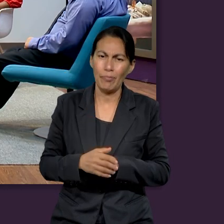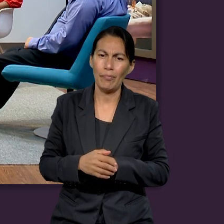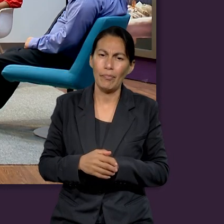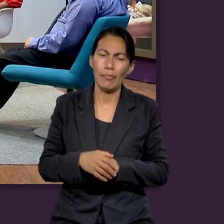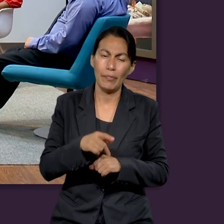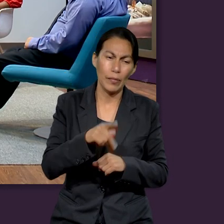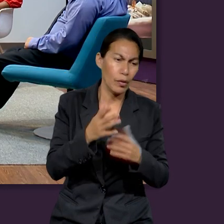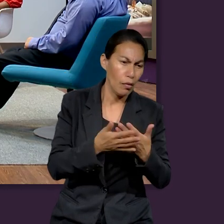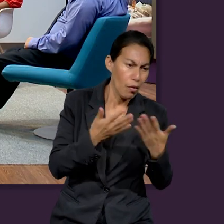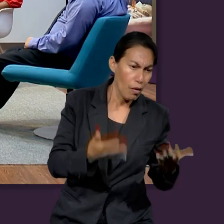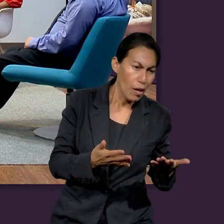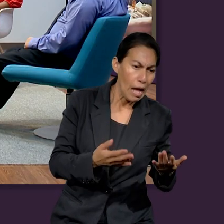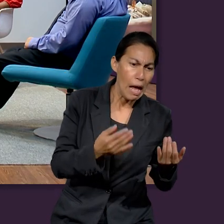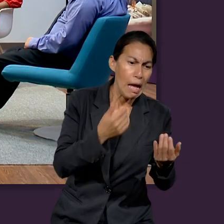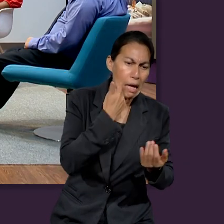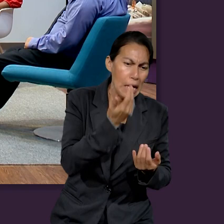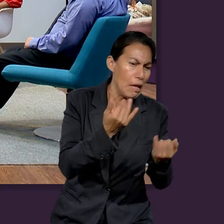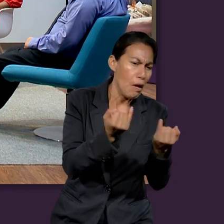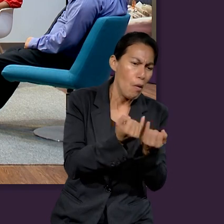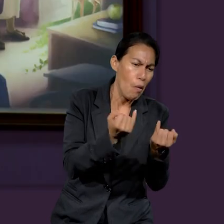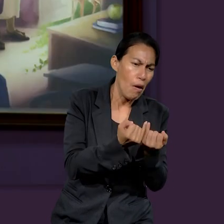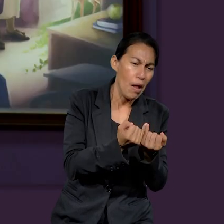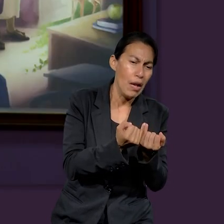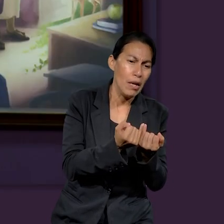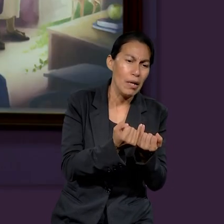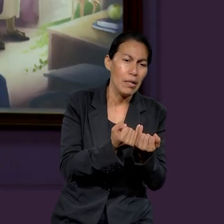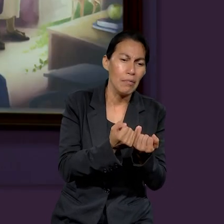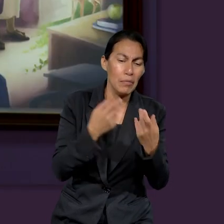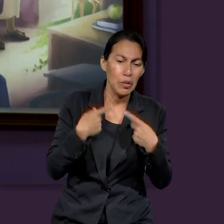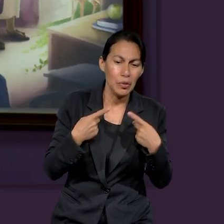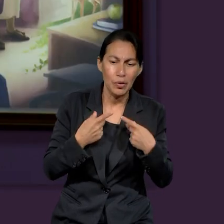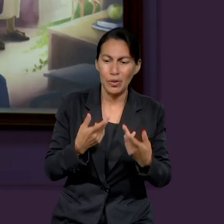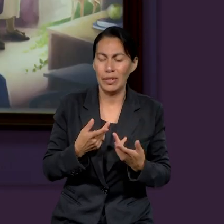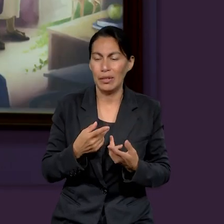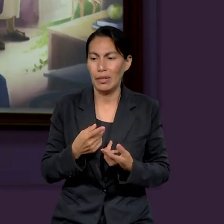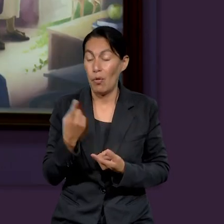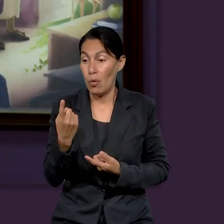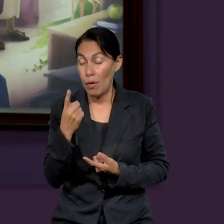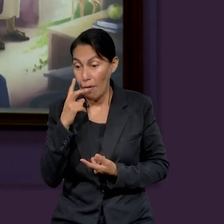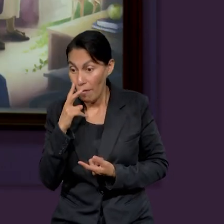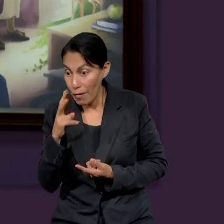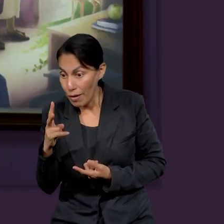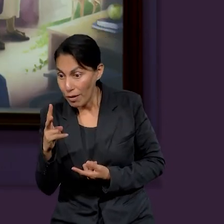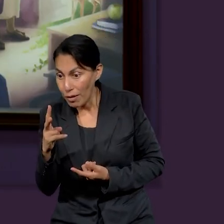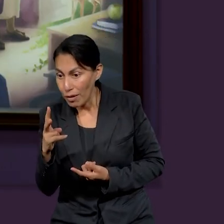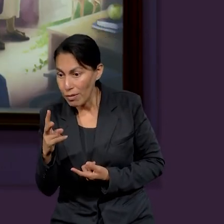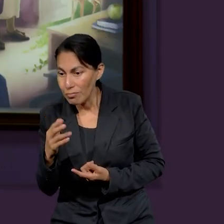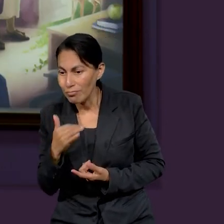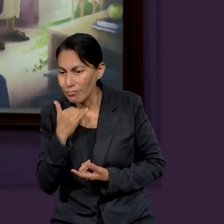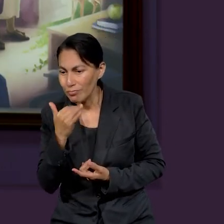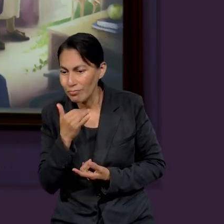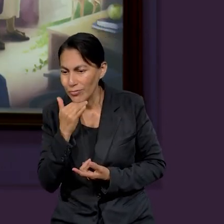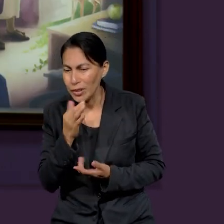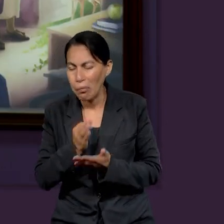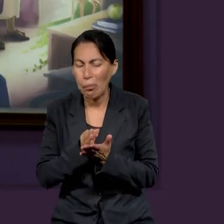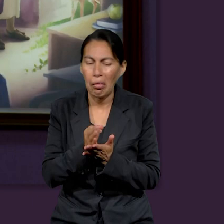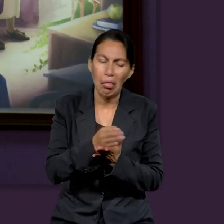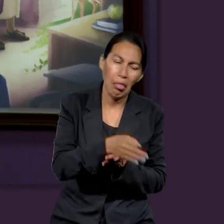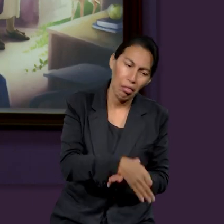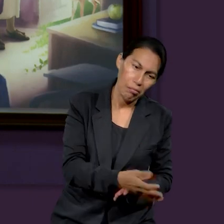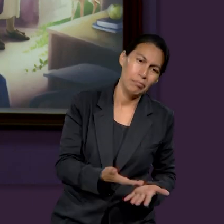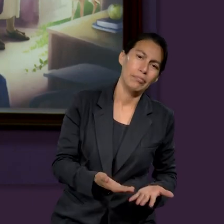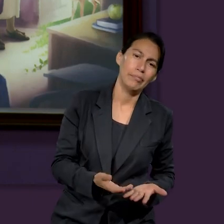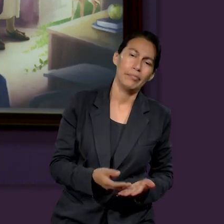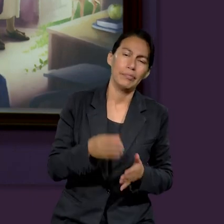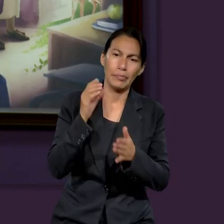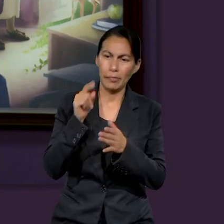a los seres humanos. Porque sabe que poniéndoles una primera mirada los puede hacer caer. Y en ese